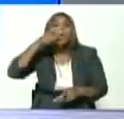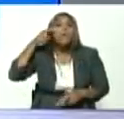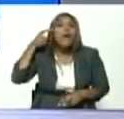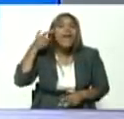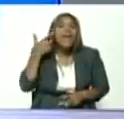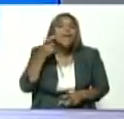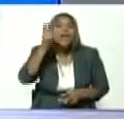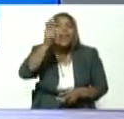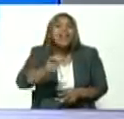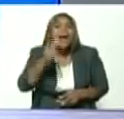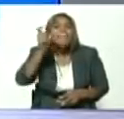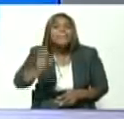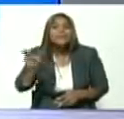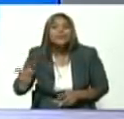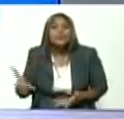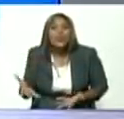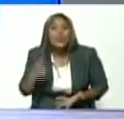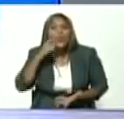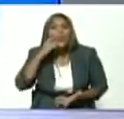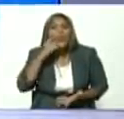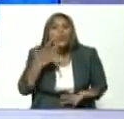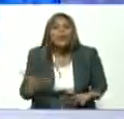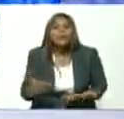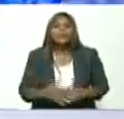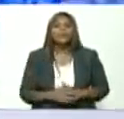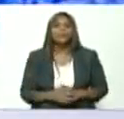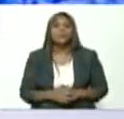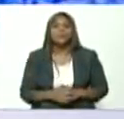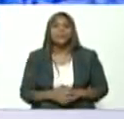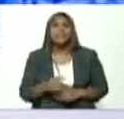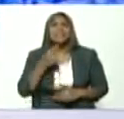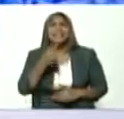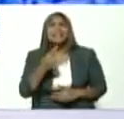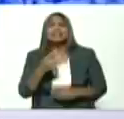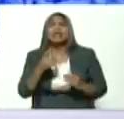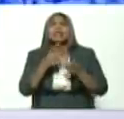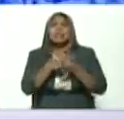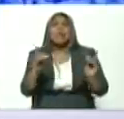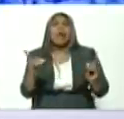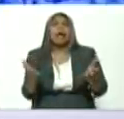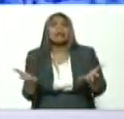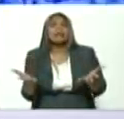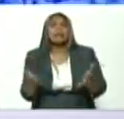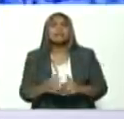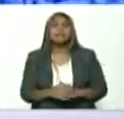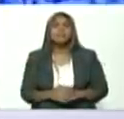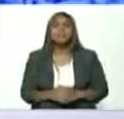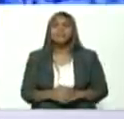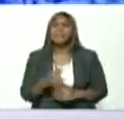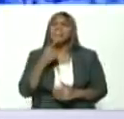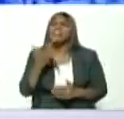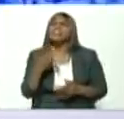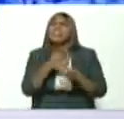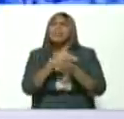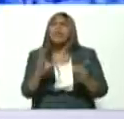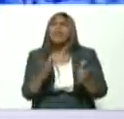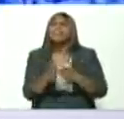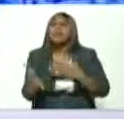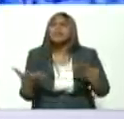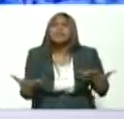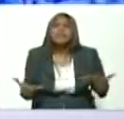ciudadano el ciudadana se habla de la democracia que es lo que dicen que es la democracia